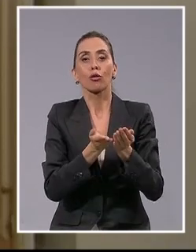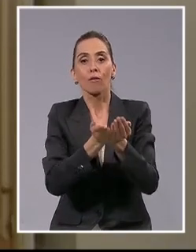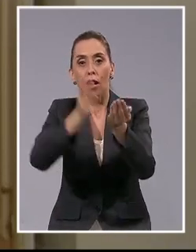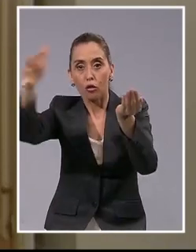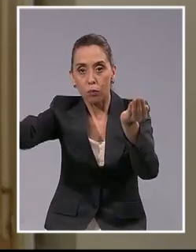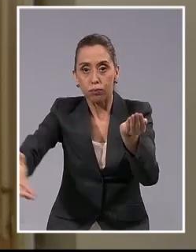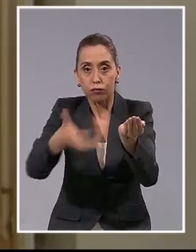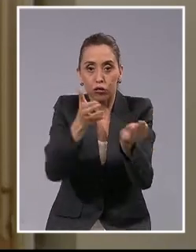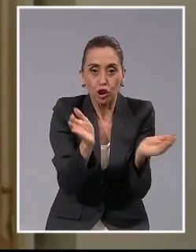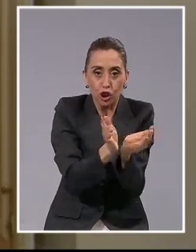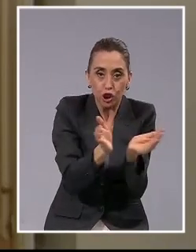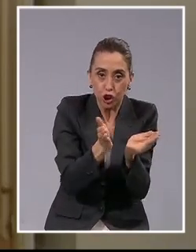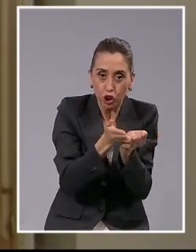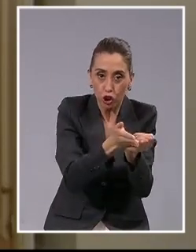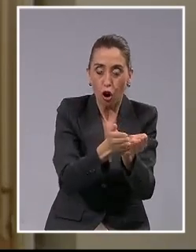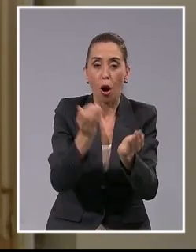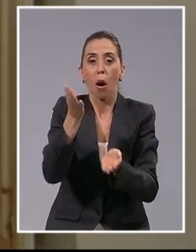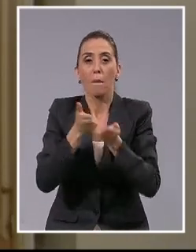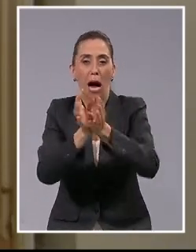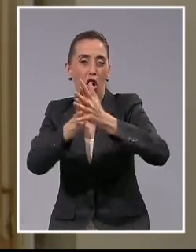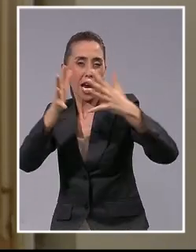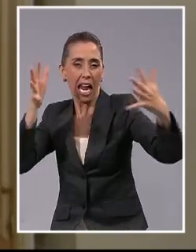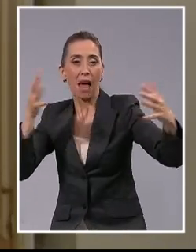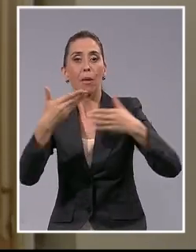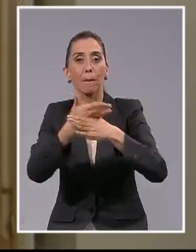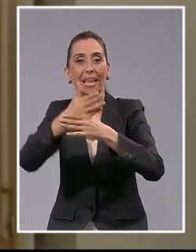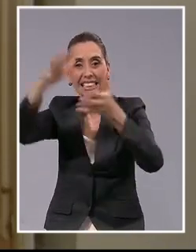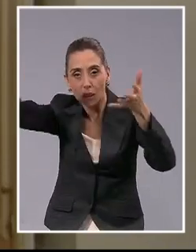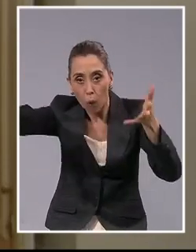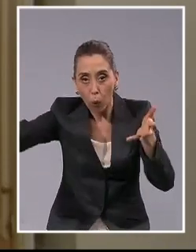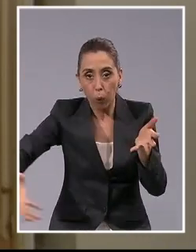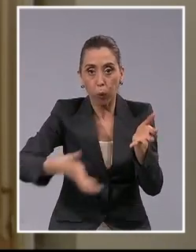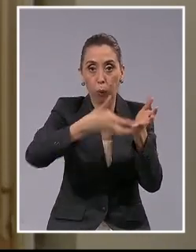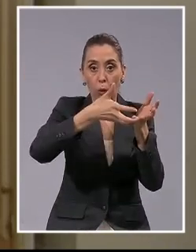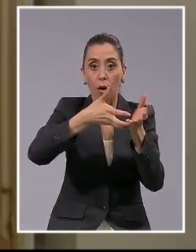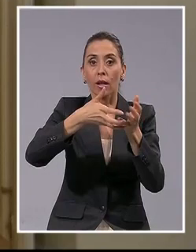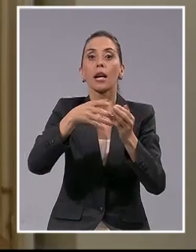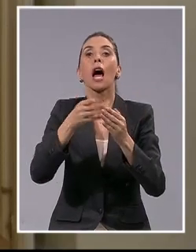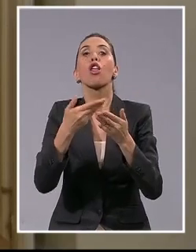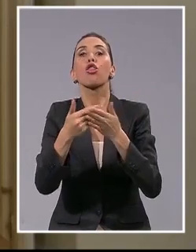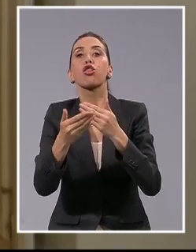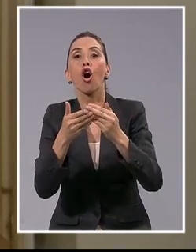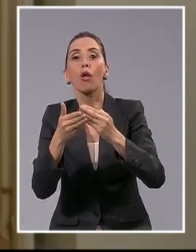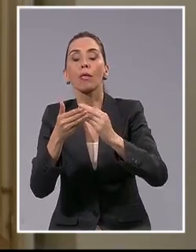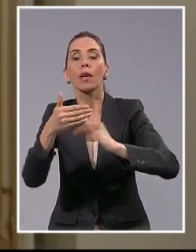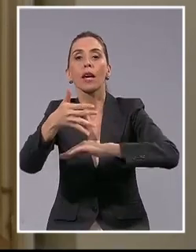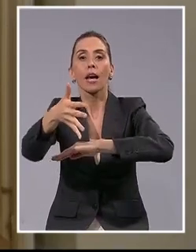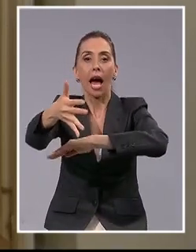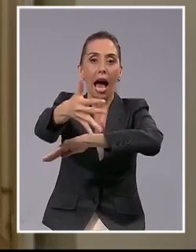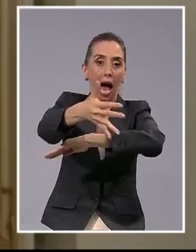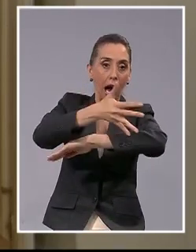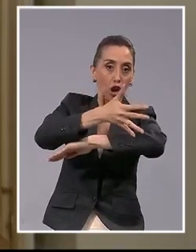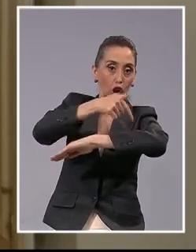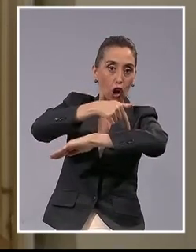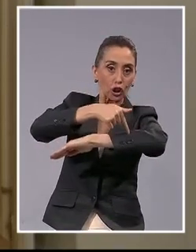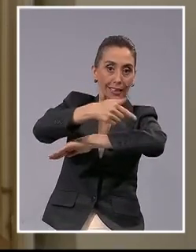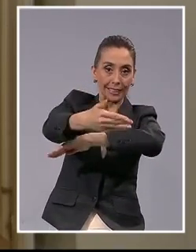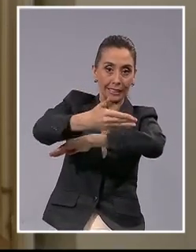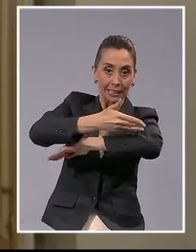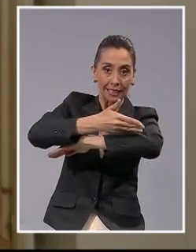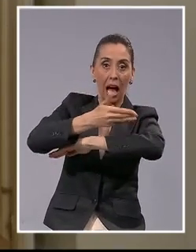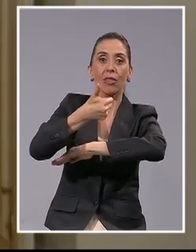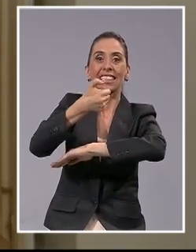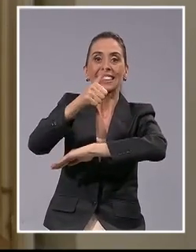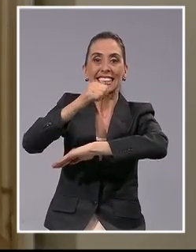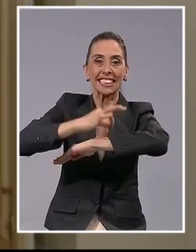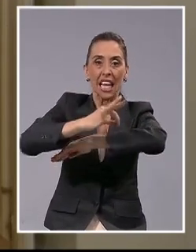tanto artesanal como industrial, en esa zona se produce al este, es decir, hacia la costa de la milla 60 y, en